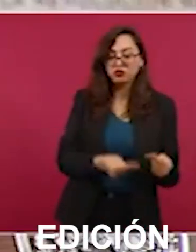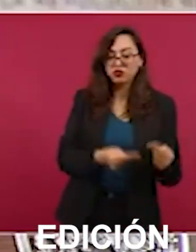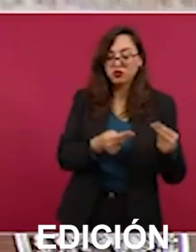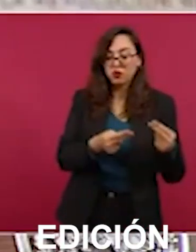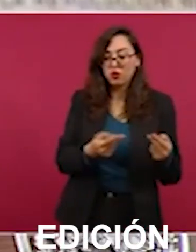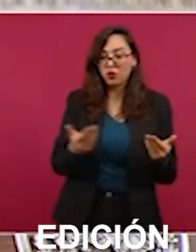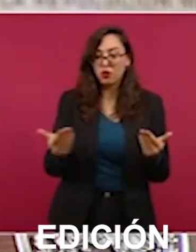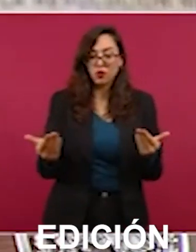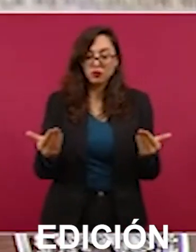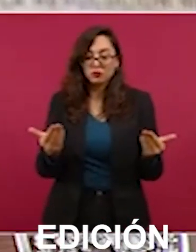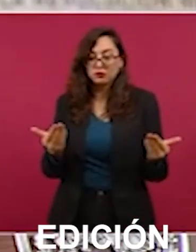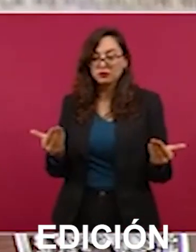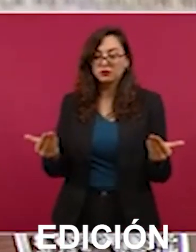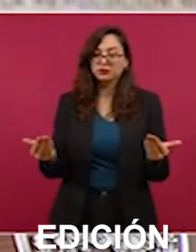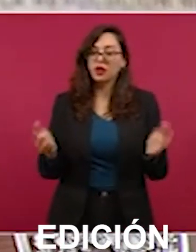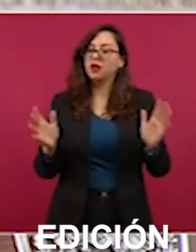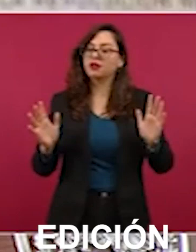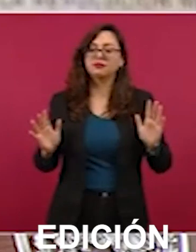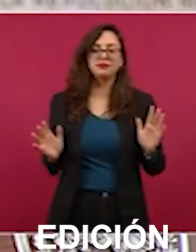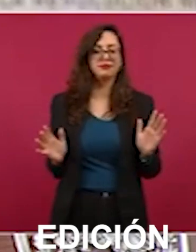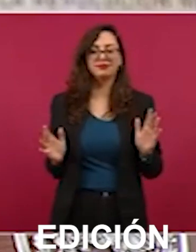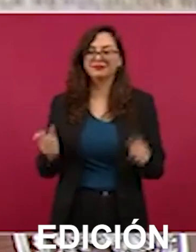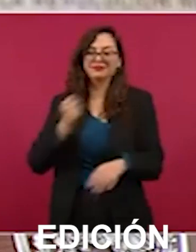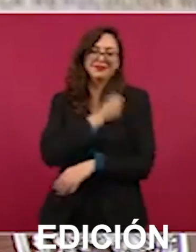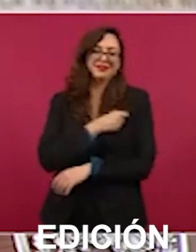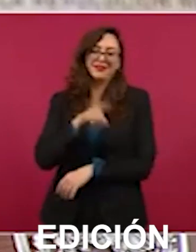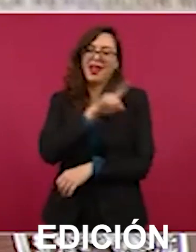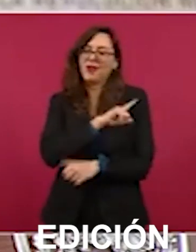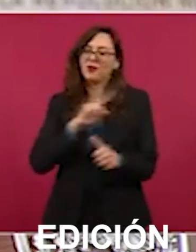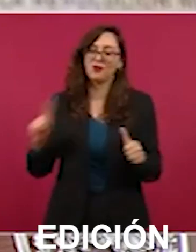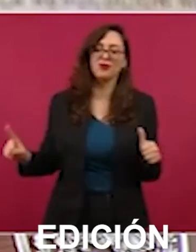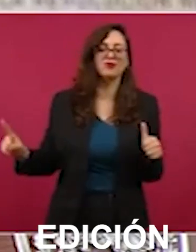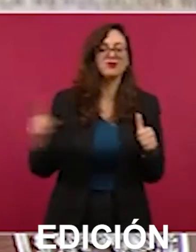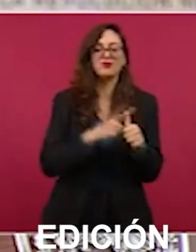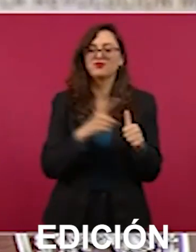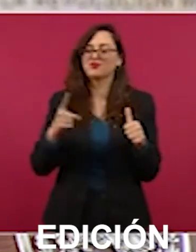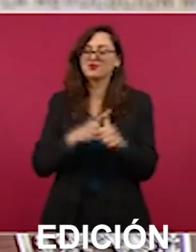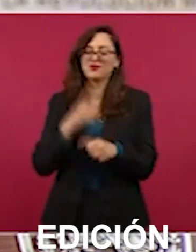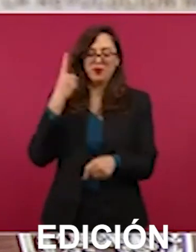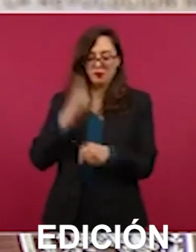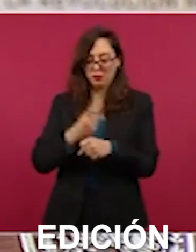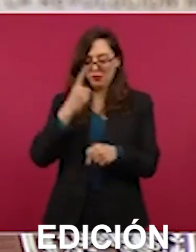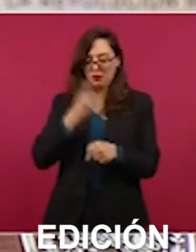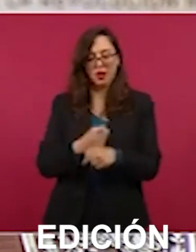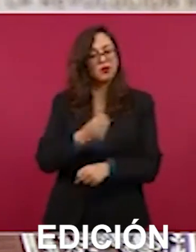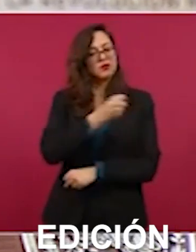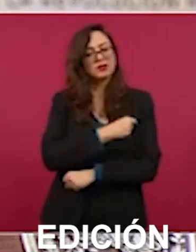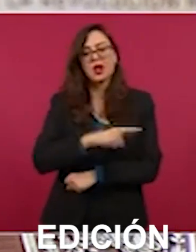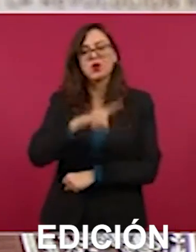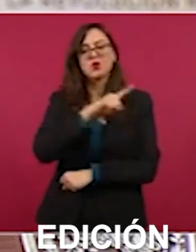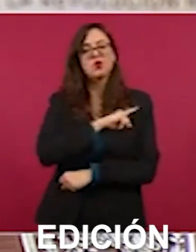optamos por la salud. Es lo mismo que cuando se plantea